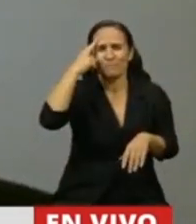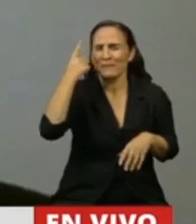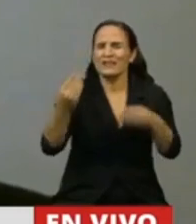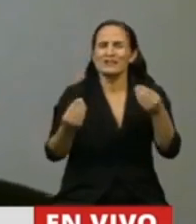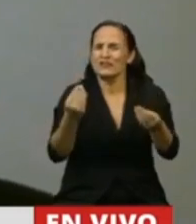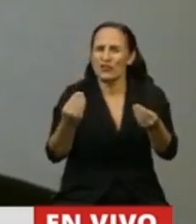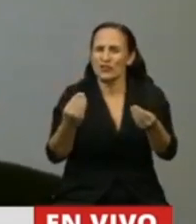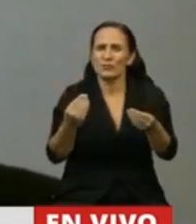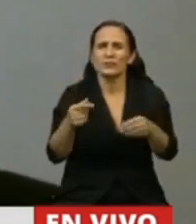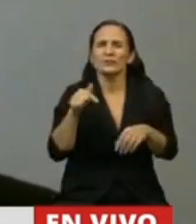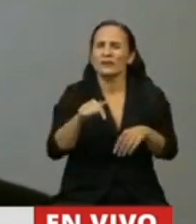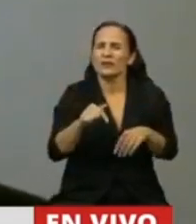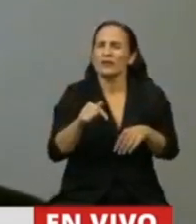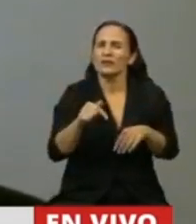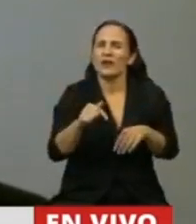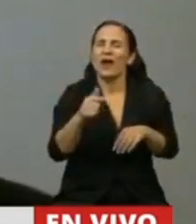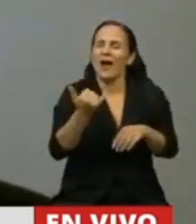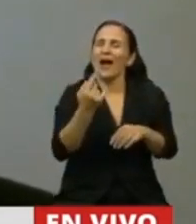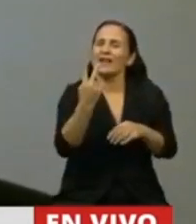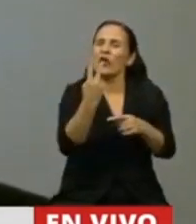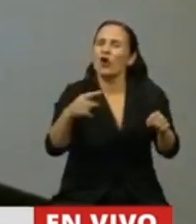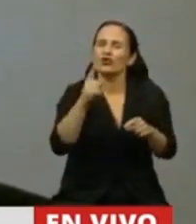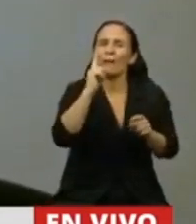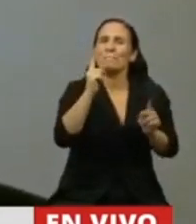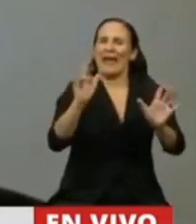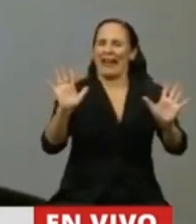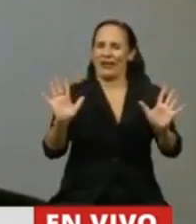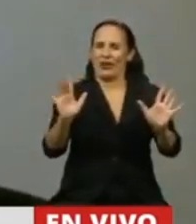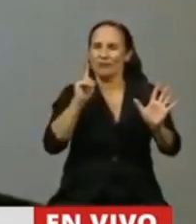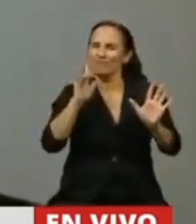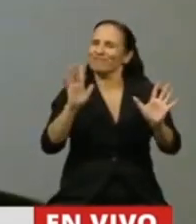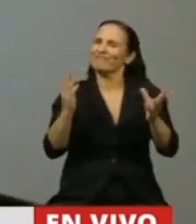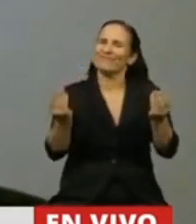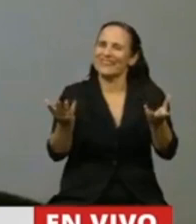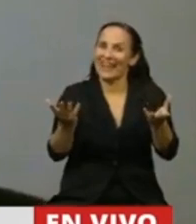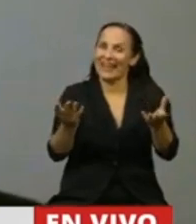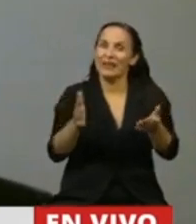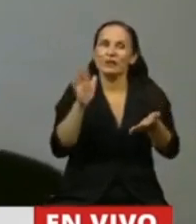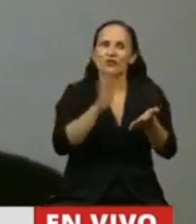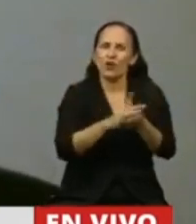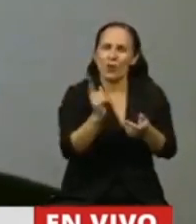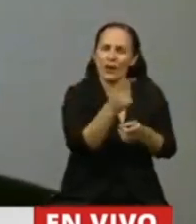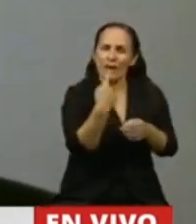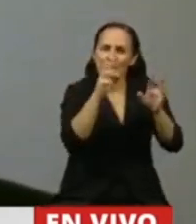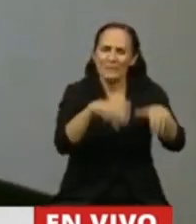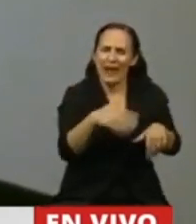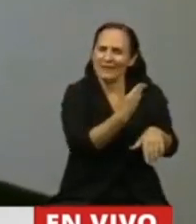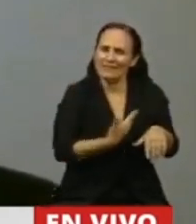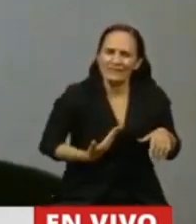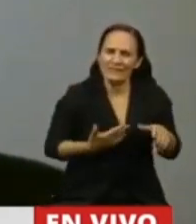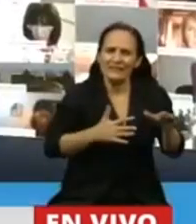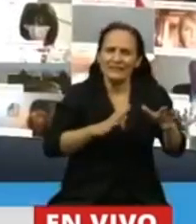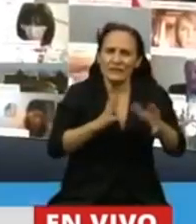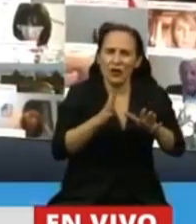dos cosas que son peligrosas. La primera, con las políticas que tenemos que llevar adelante en el medio de la crisis.